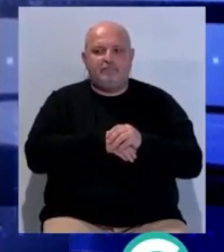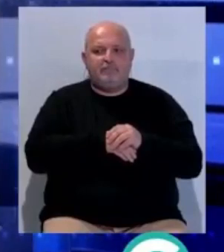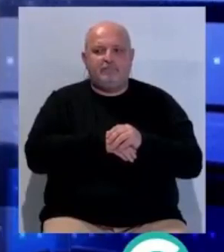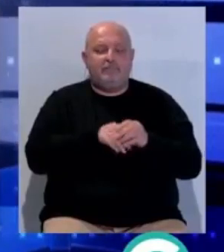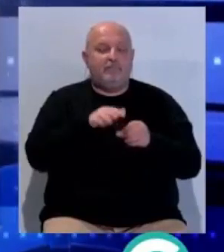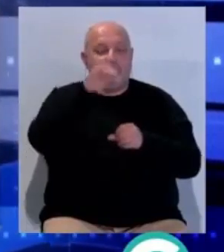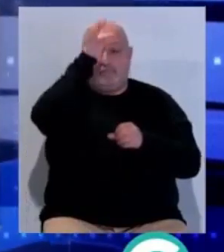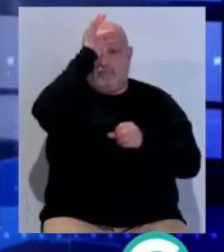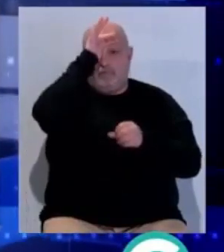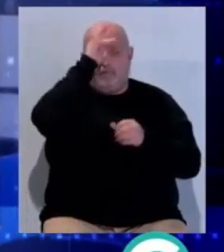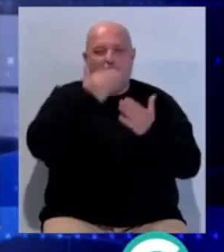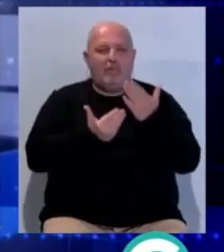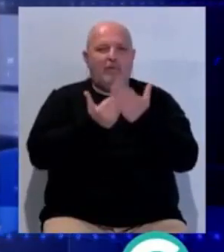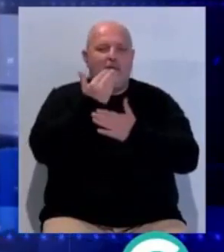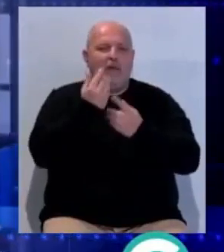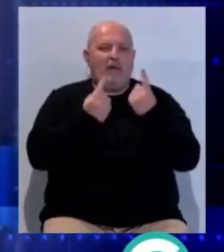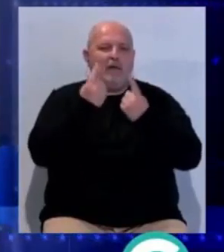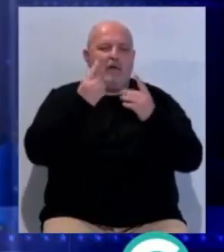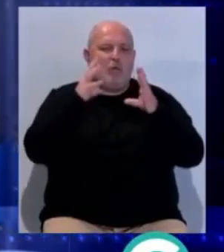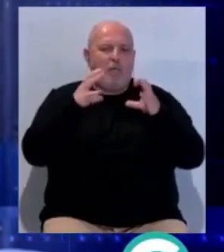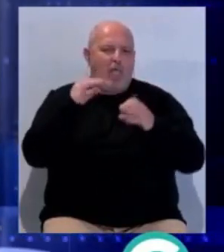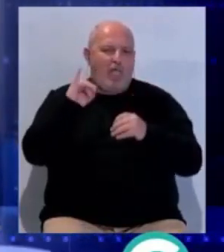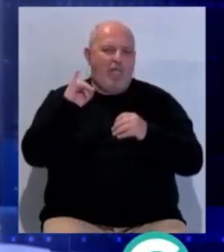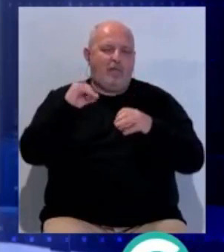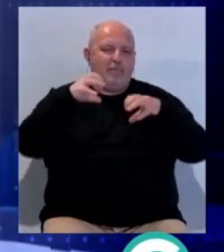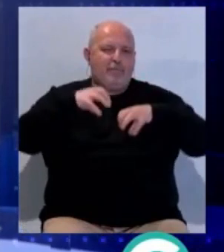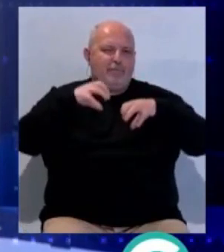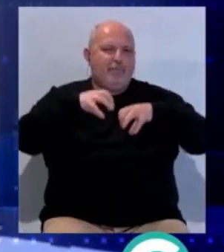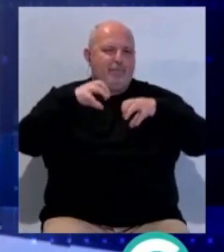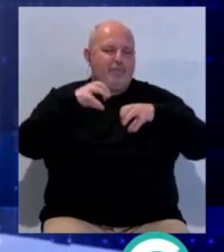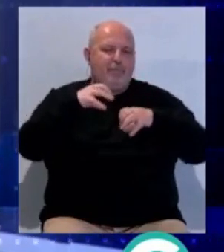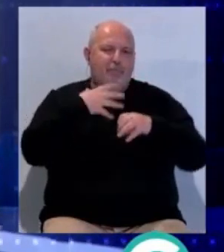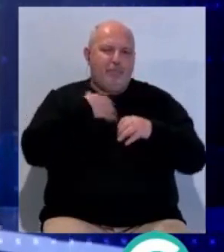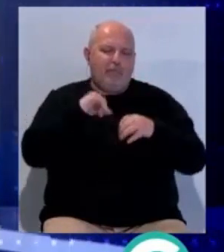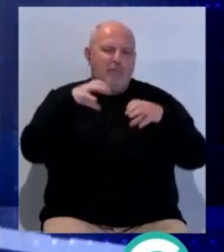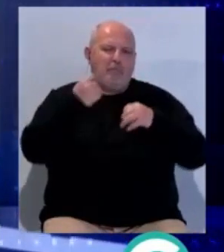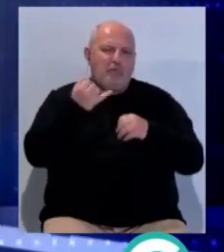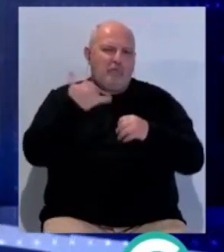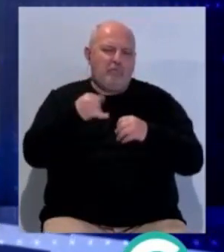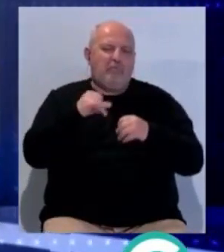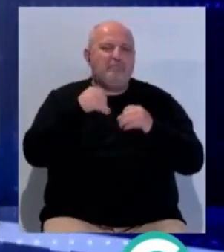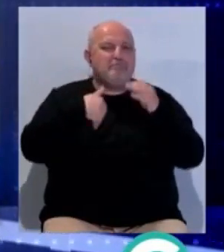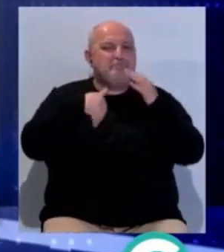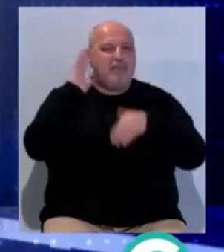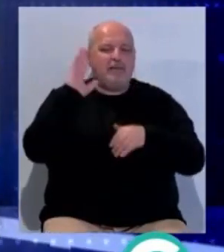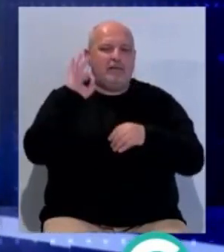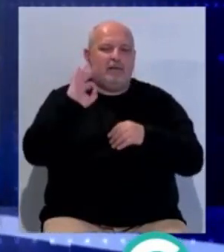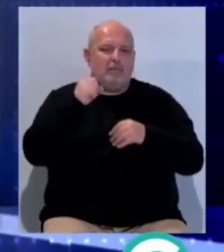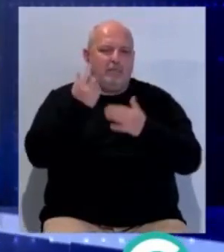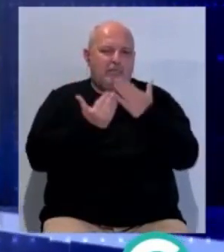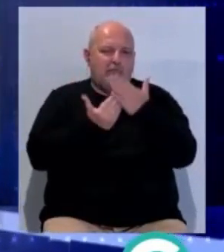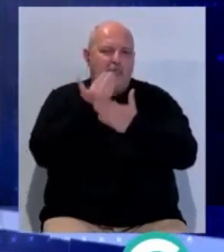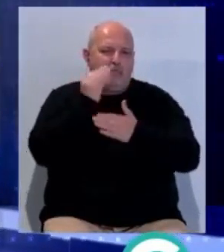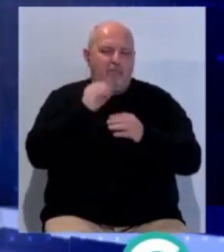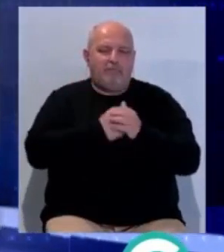Para el domingo la provincia amanecerá con aumento de la nubosidad y chubascos irregulares y poco intensos, más probables a primeras